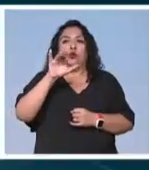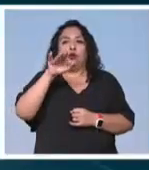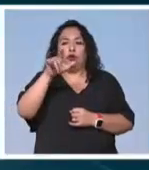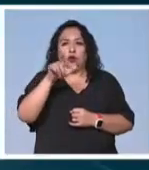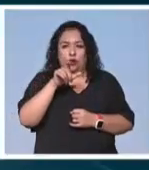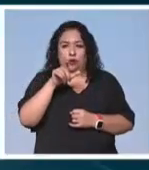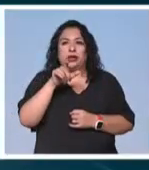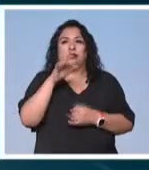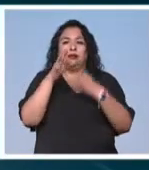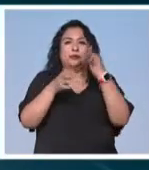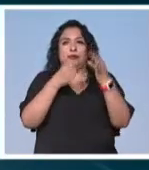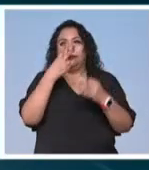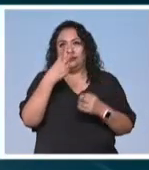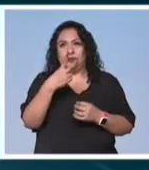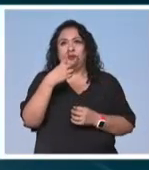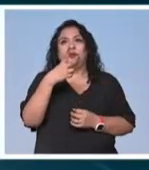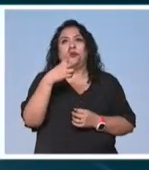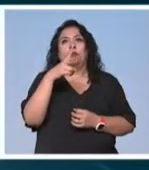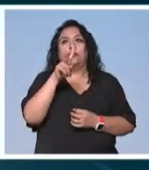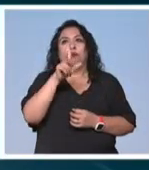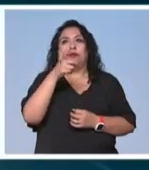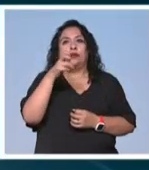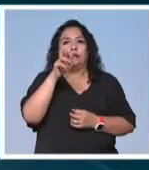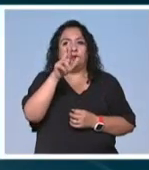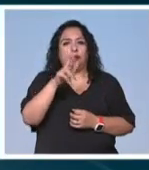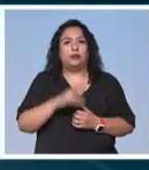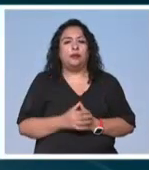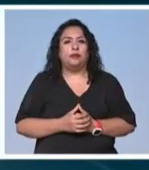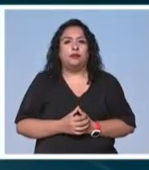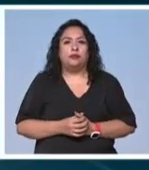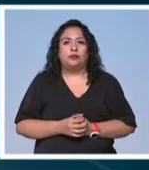de México noticias 22 Víctor Gaspar